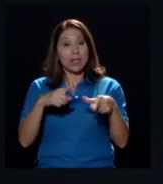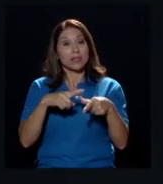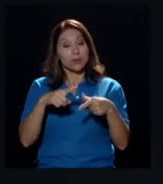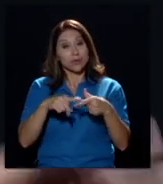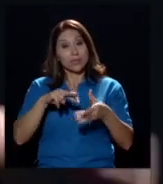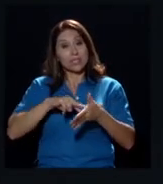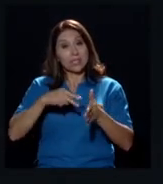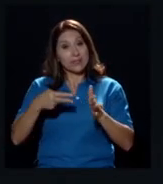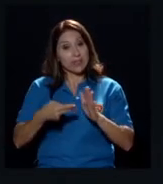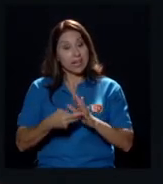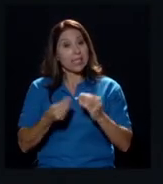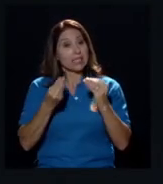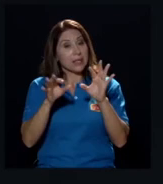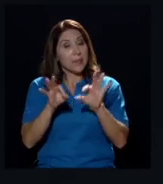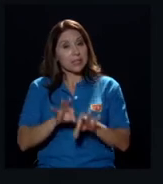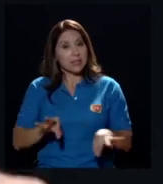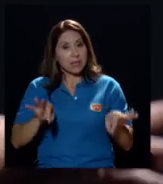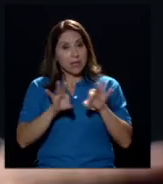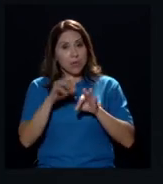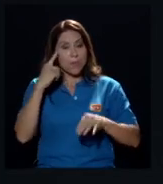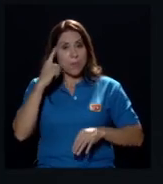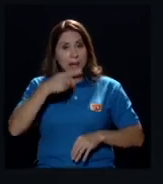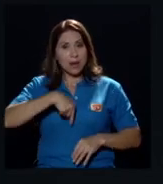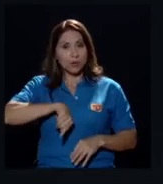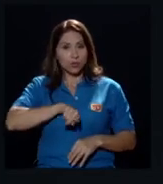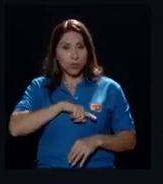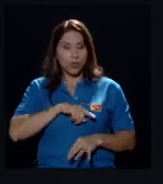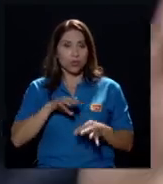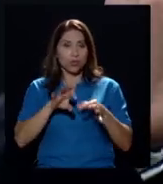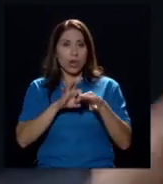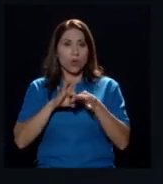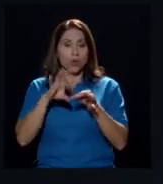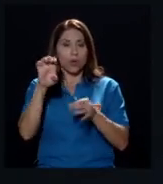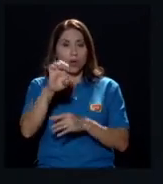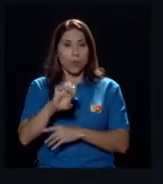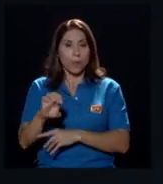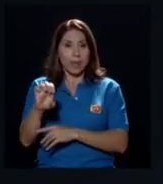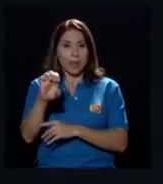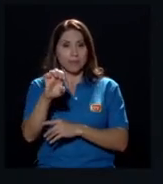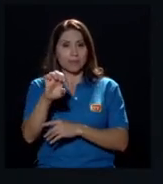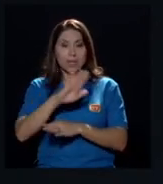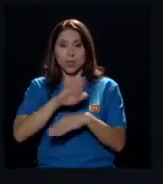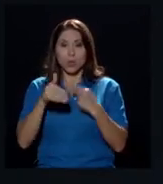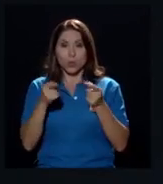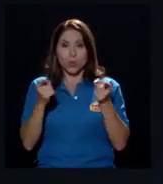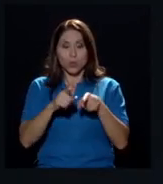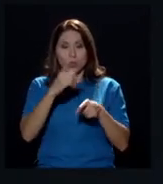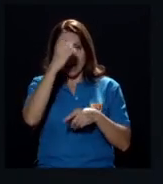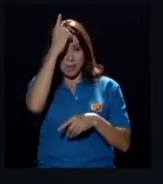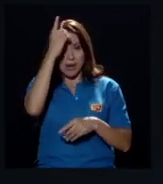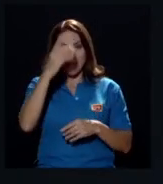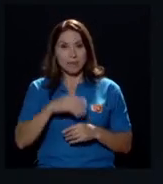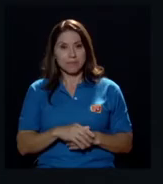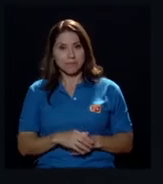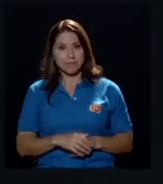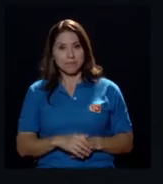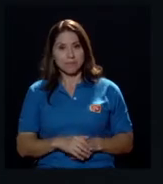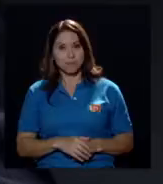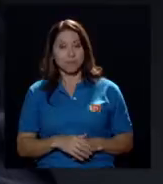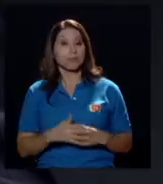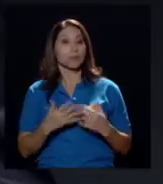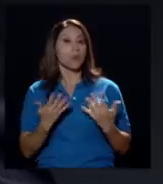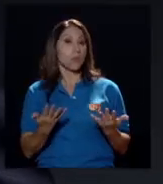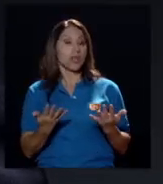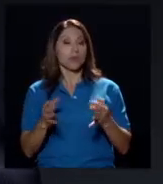demasiado importante para nosotros la Unión Europea y por ende lo que ocurre en Alemania bueno la